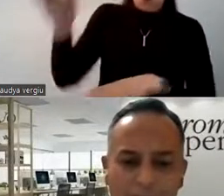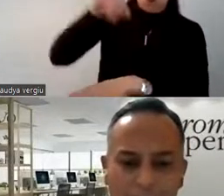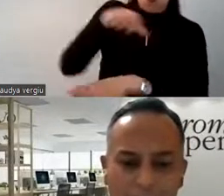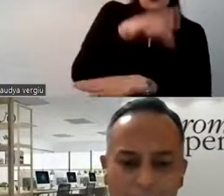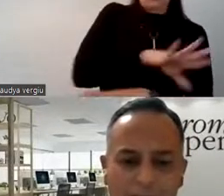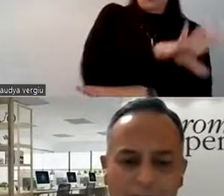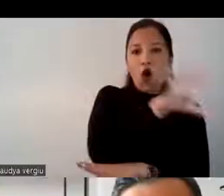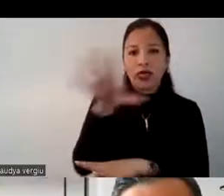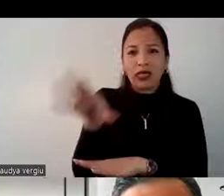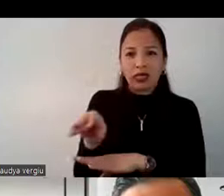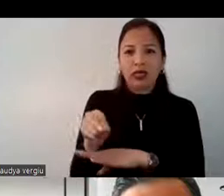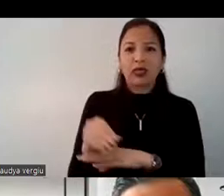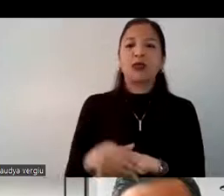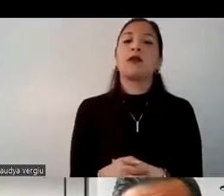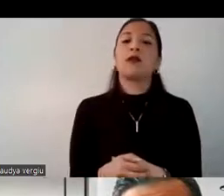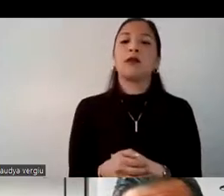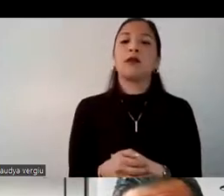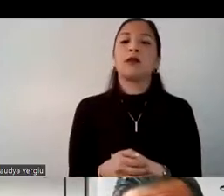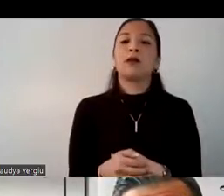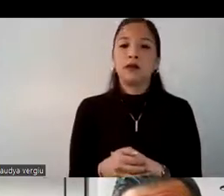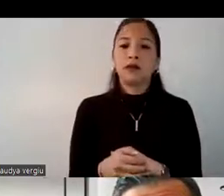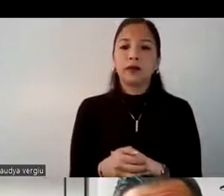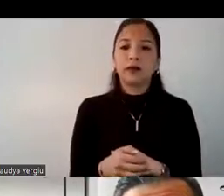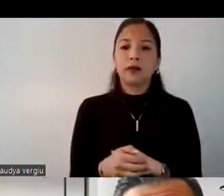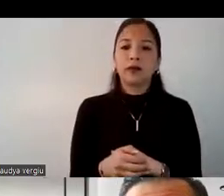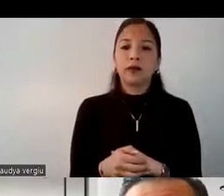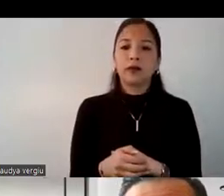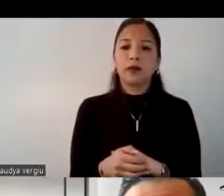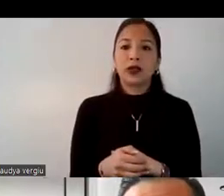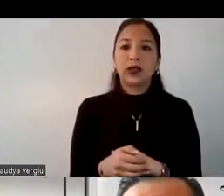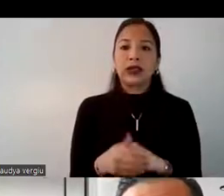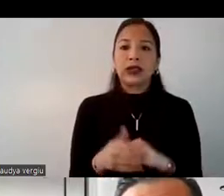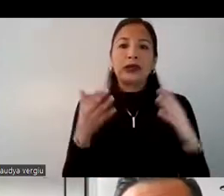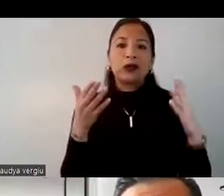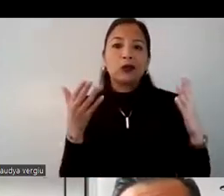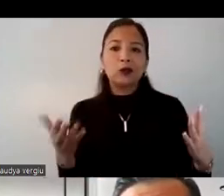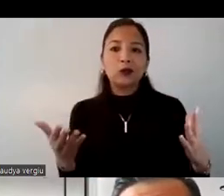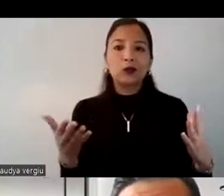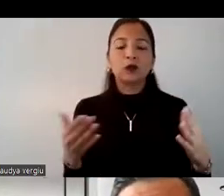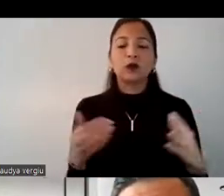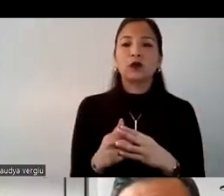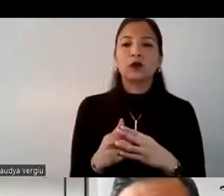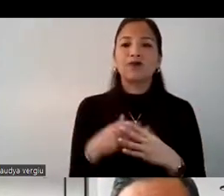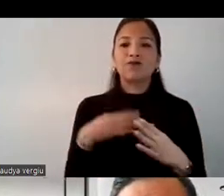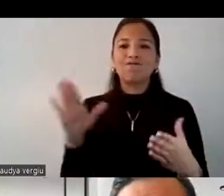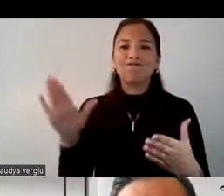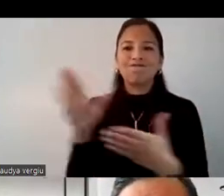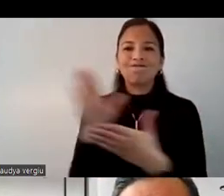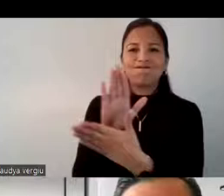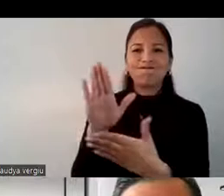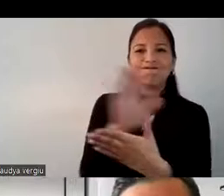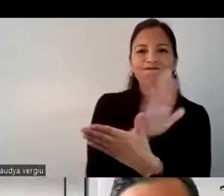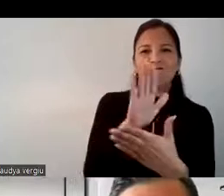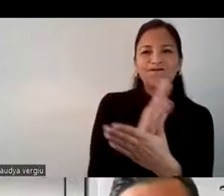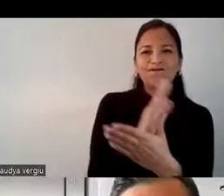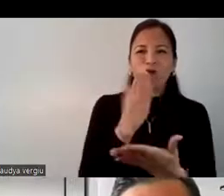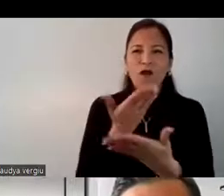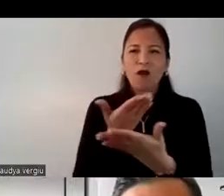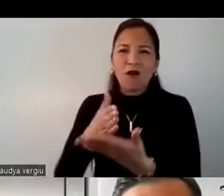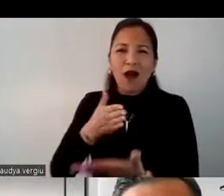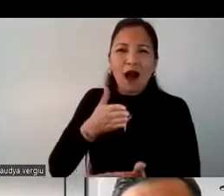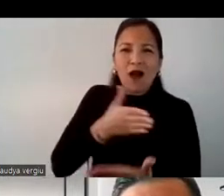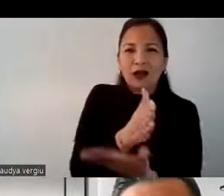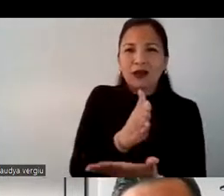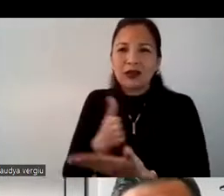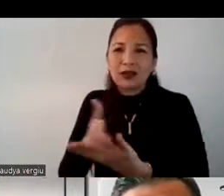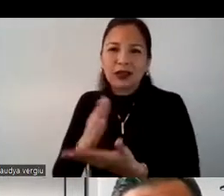viene a ser el COVID, lo cual restringió en en cierta medida, el acceso